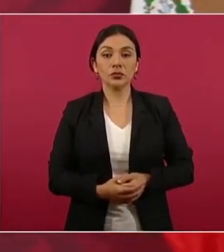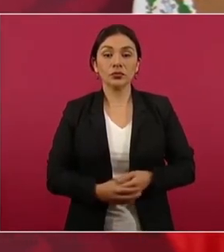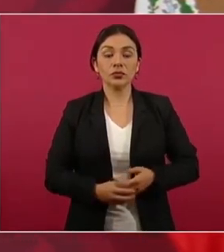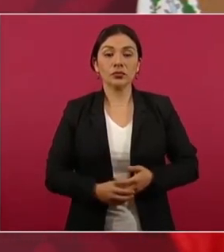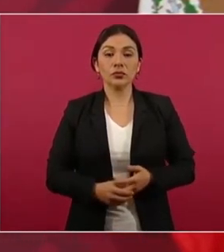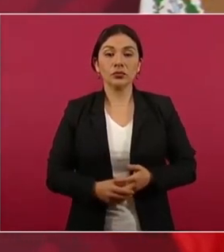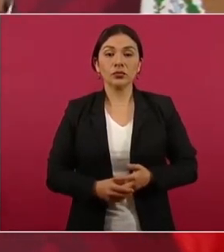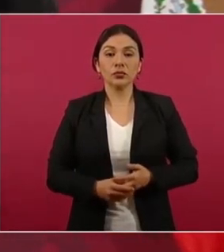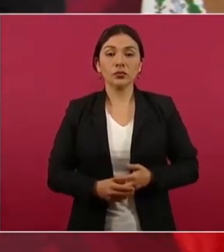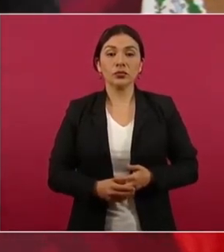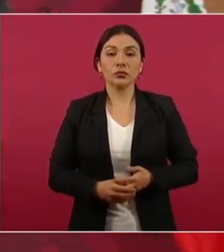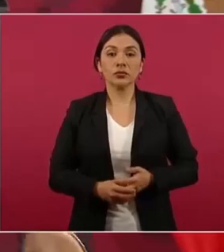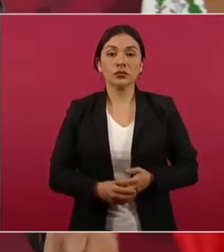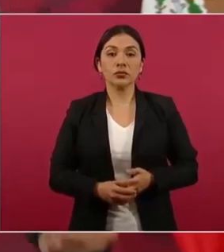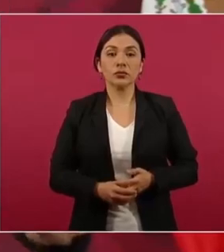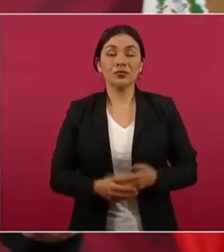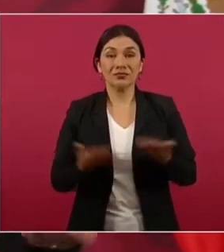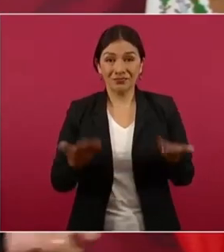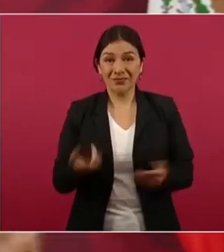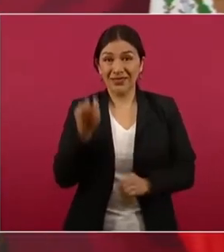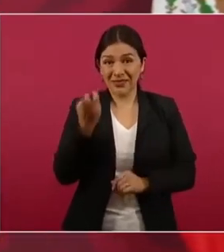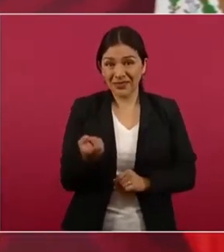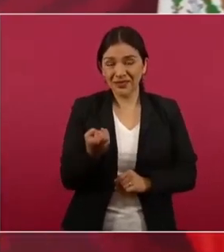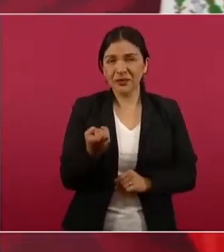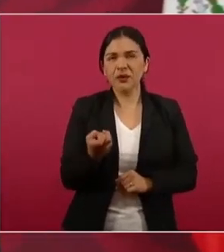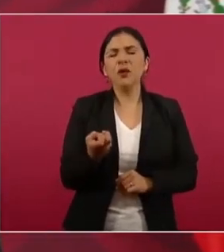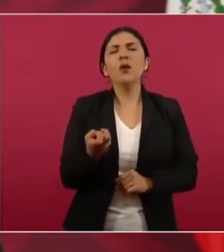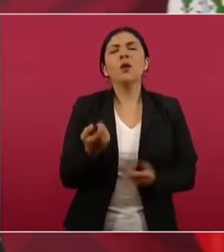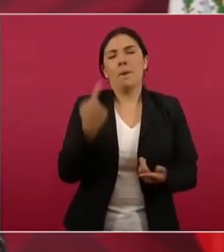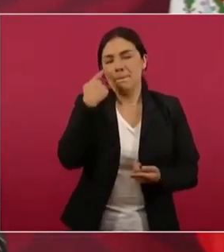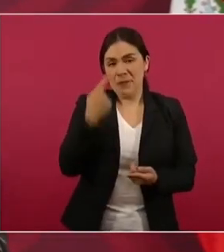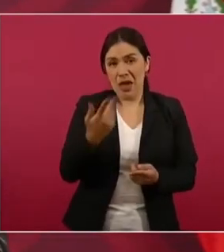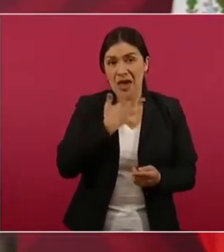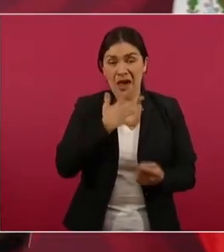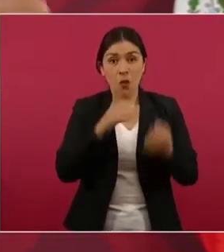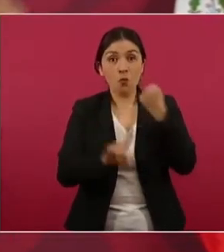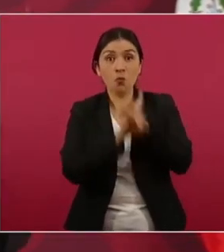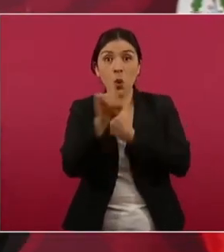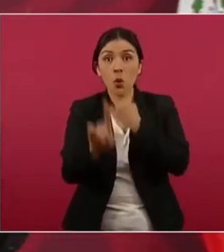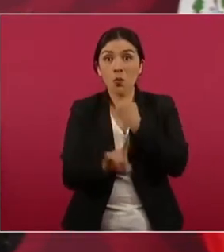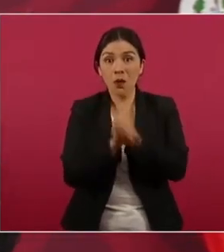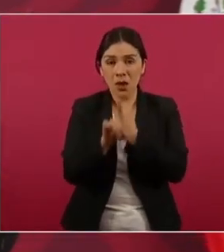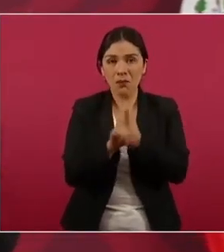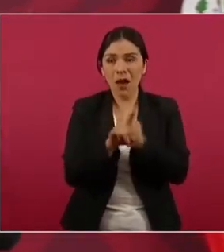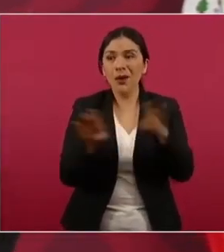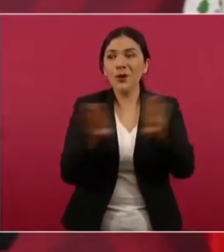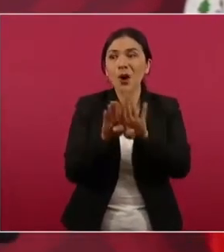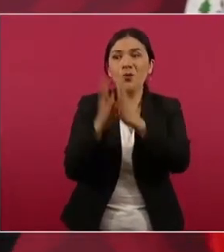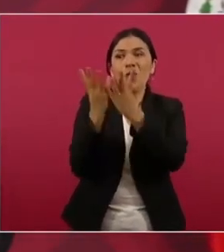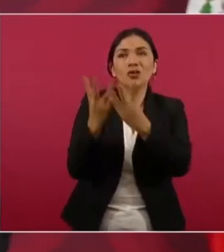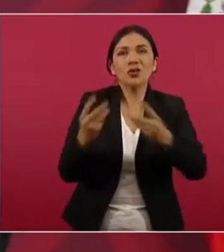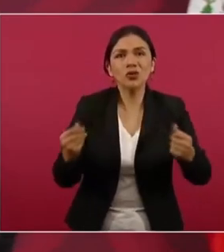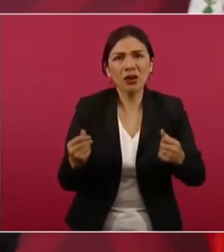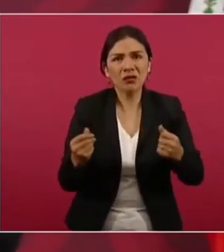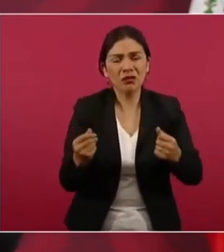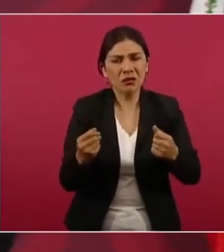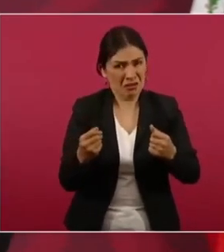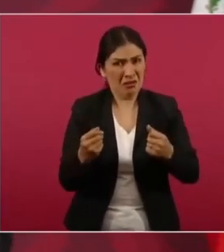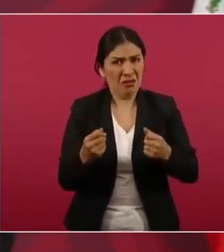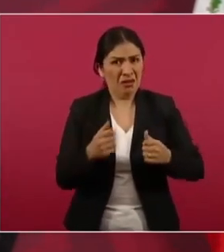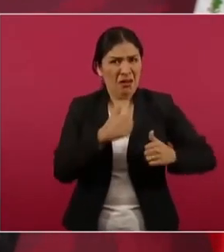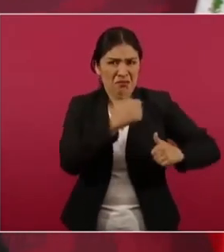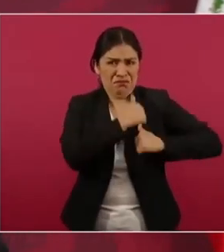Entonces, ¿cómo resolver un problema con el uso de la fuerza? Además, ni siquiera